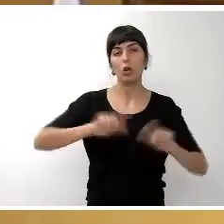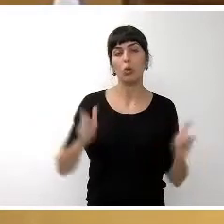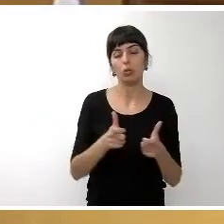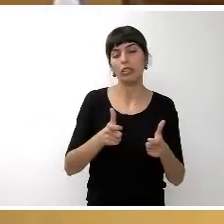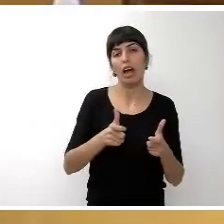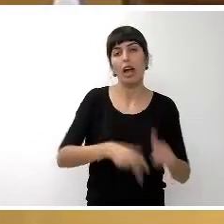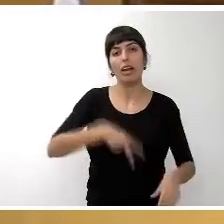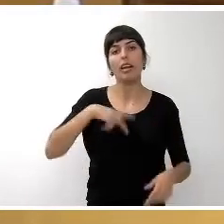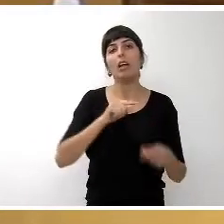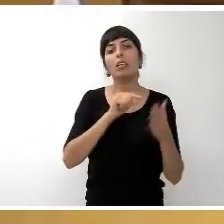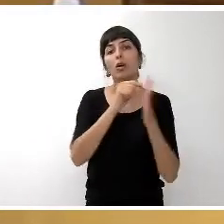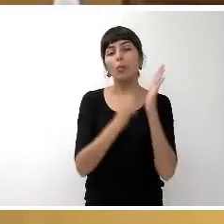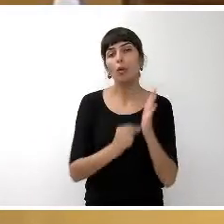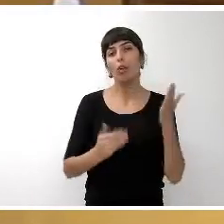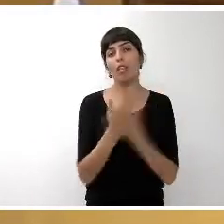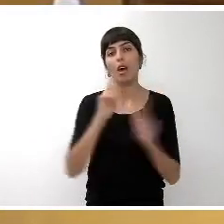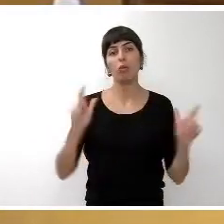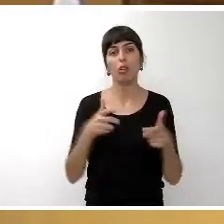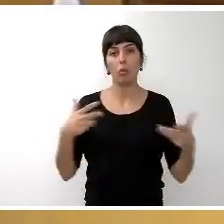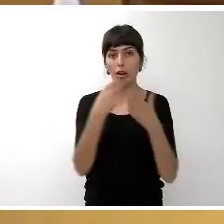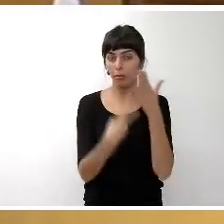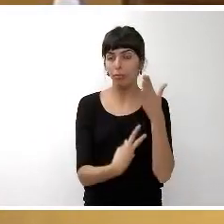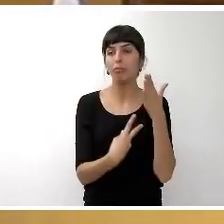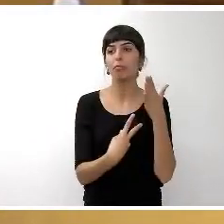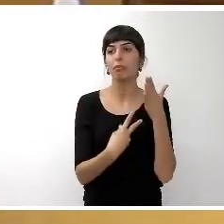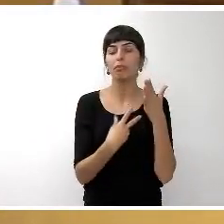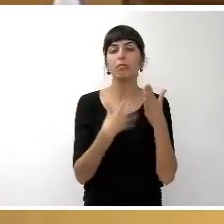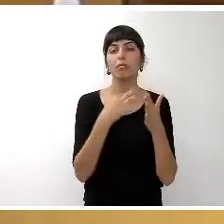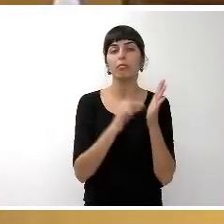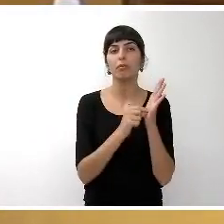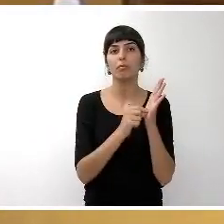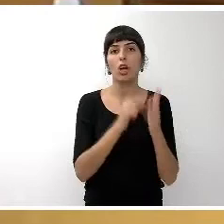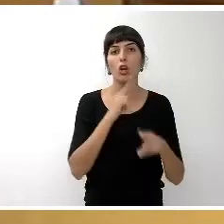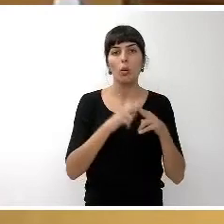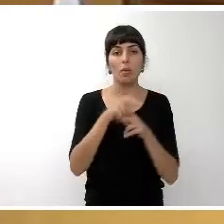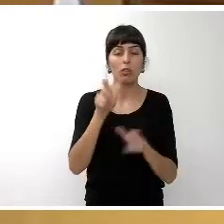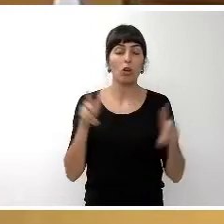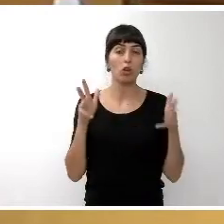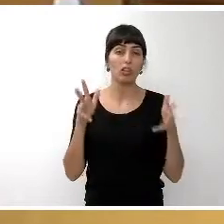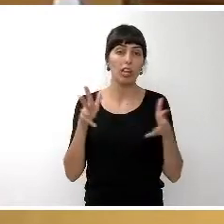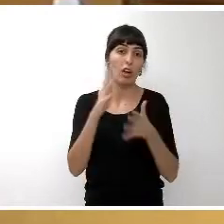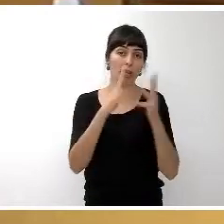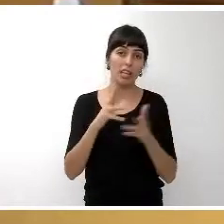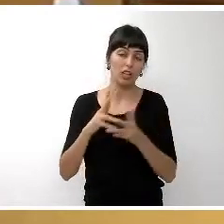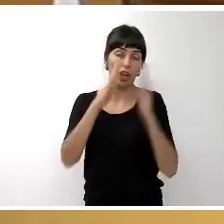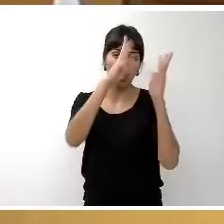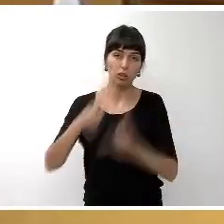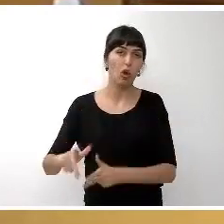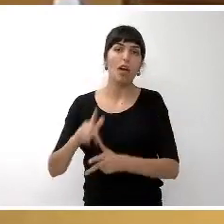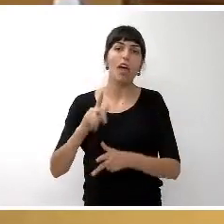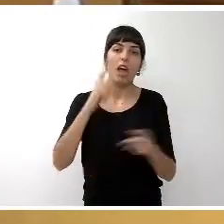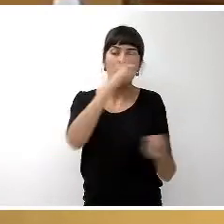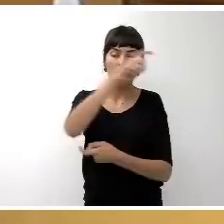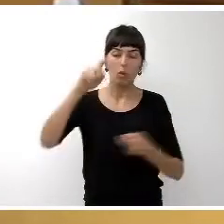determinación de los puntos de la orden del día de la Junta, nombramiento a propuesta del Consejo de Administración de auditor de cuentas anuales de la sociedad correspondiente a los